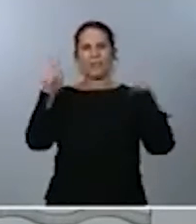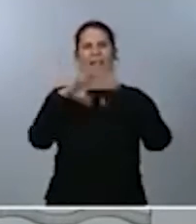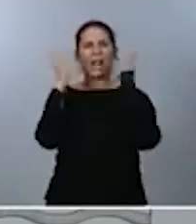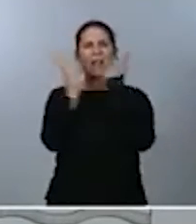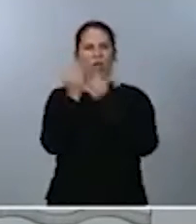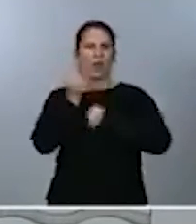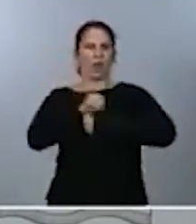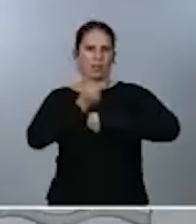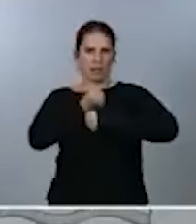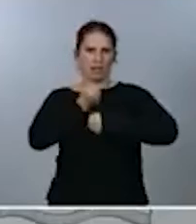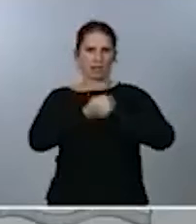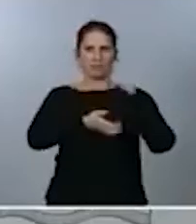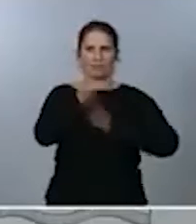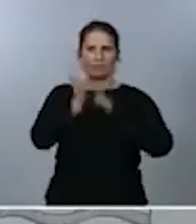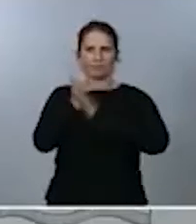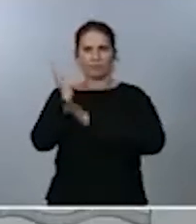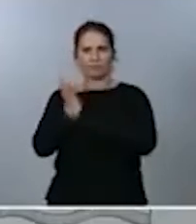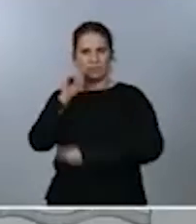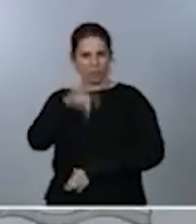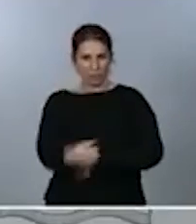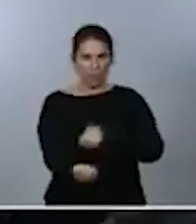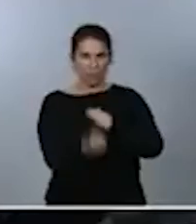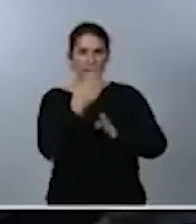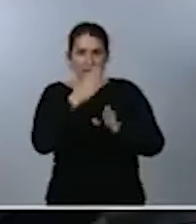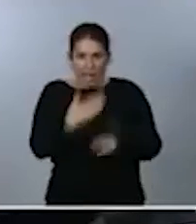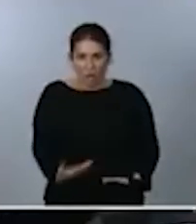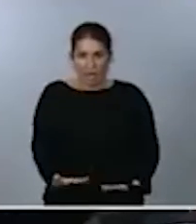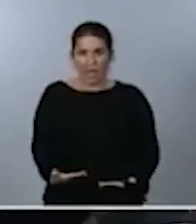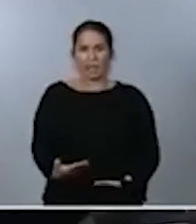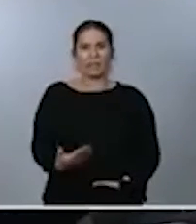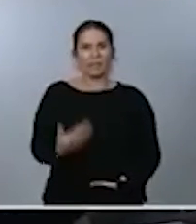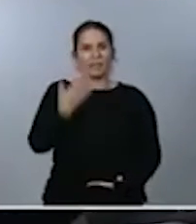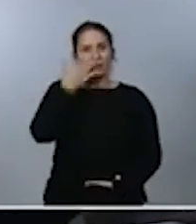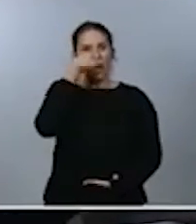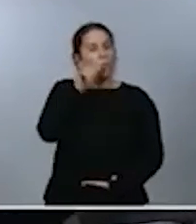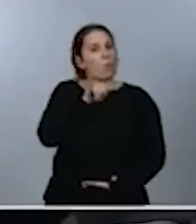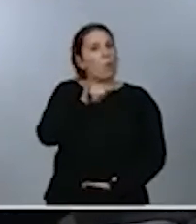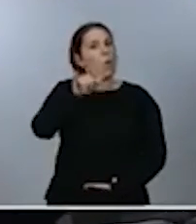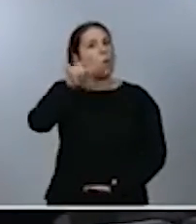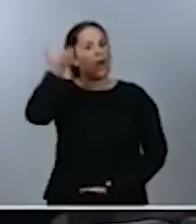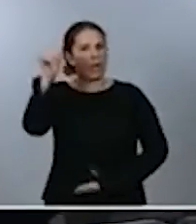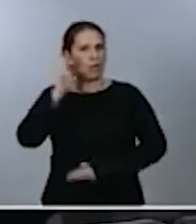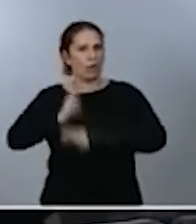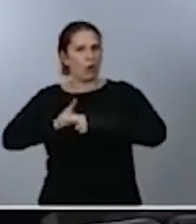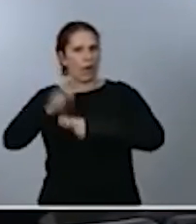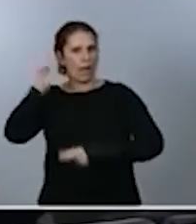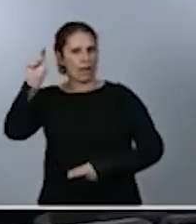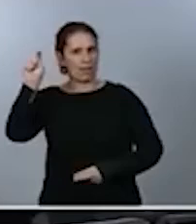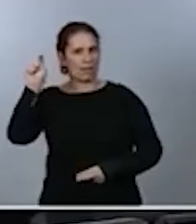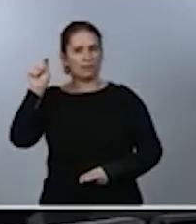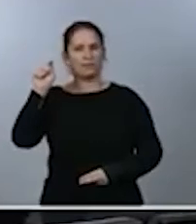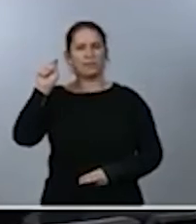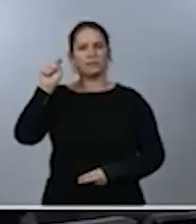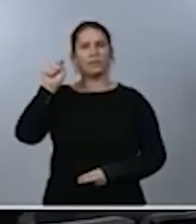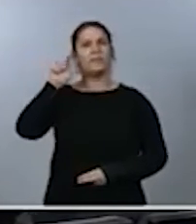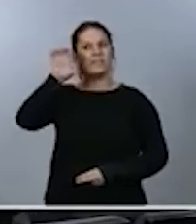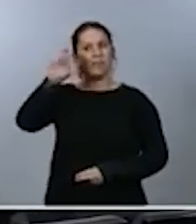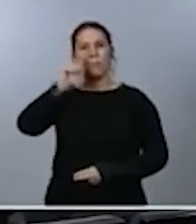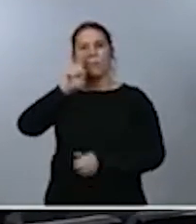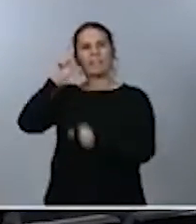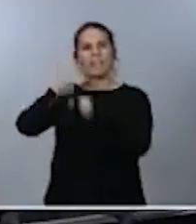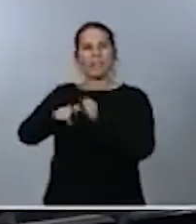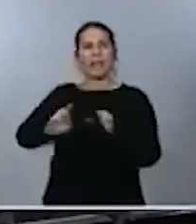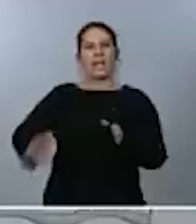concretamente, esta mañana, en este momento, está volando hacia Roma para participar en la clausura de la nueva